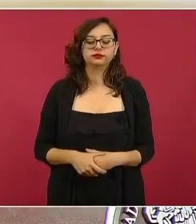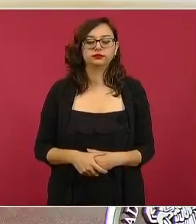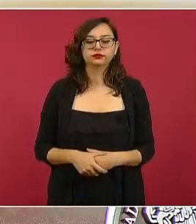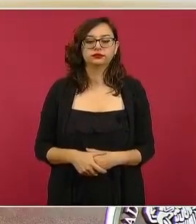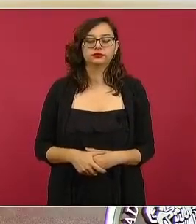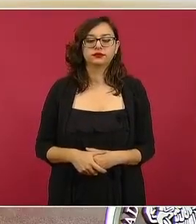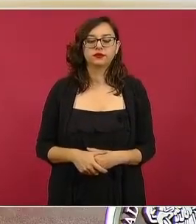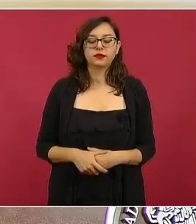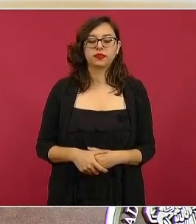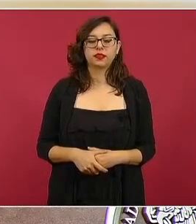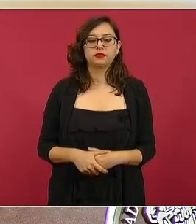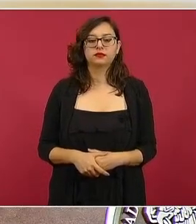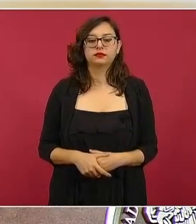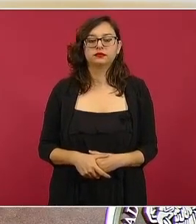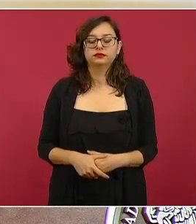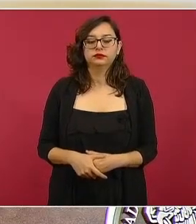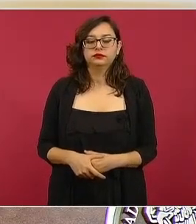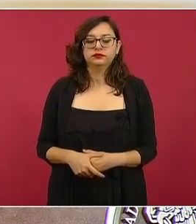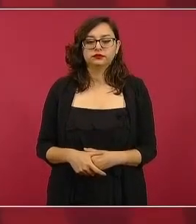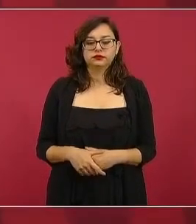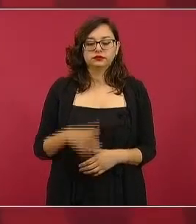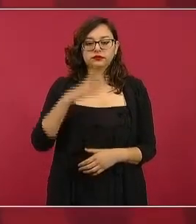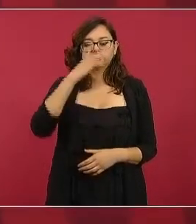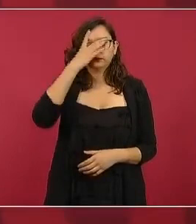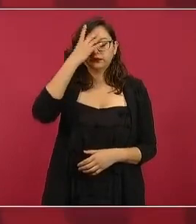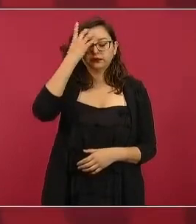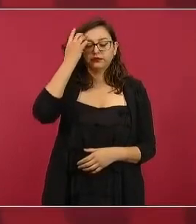gusto que el